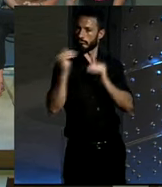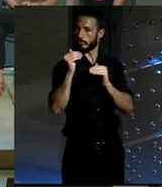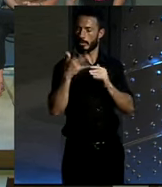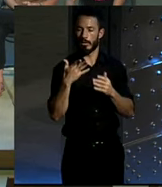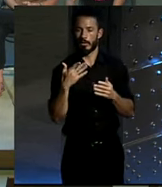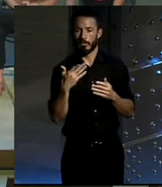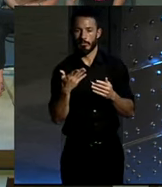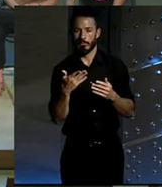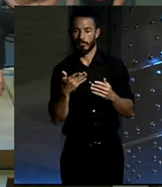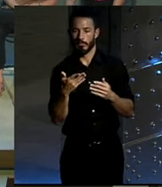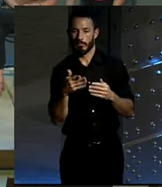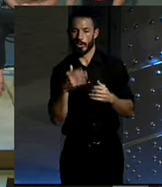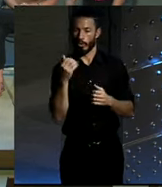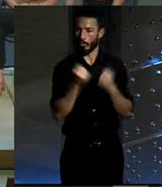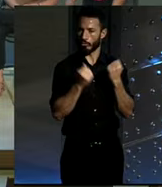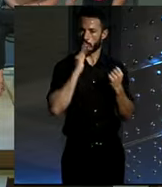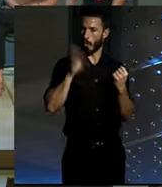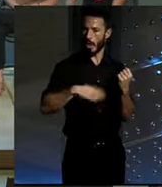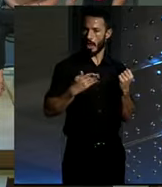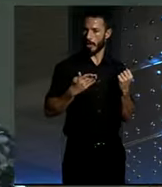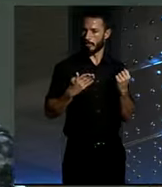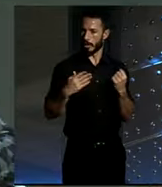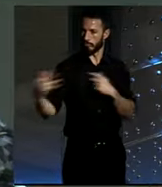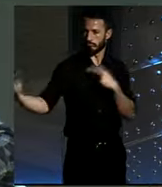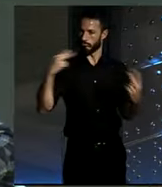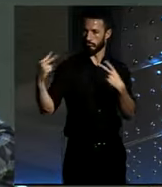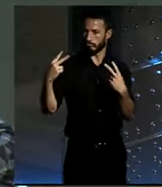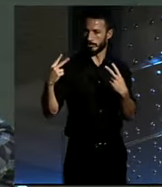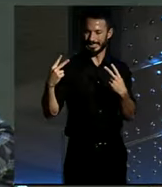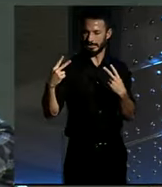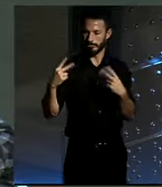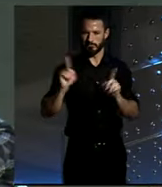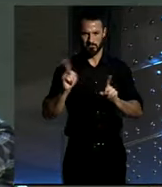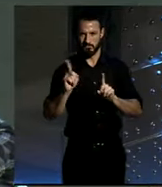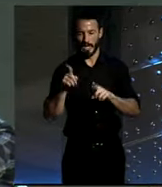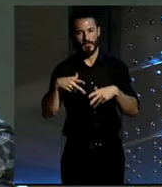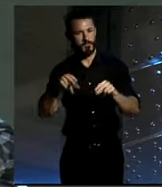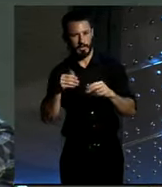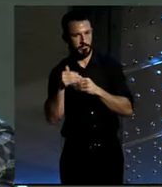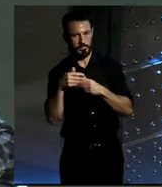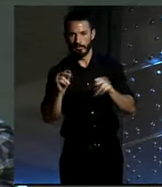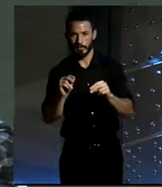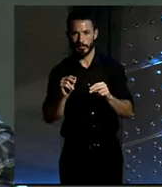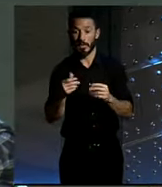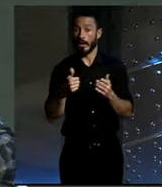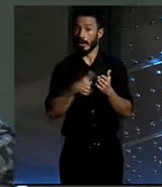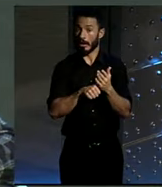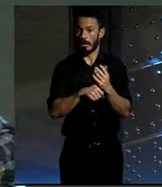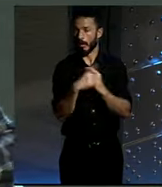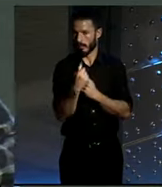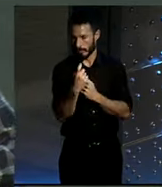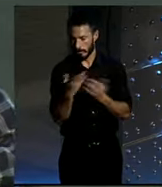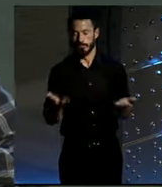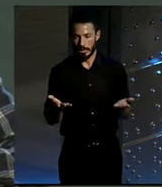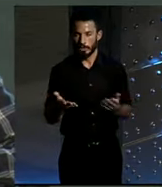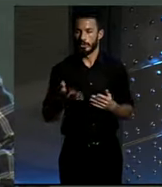no va a ser molón es decir que no es tanto tener el carnet o no porque yo creo que el carnet hay que tenerlo porque luego tienes situaciones pero